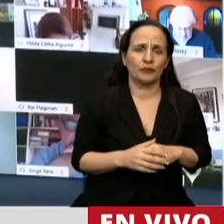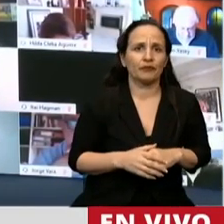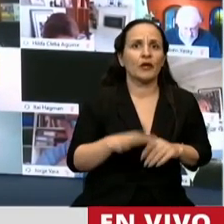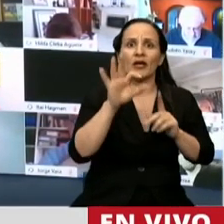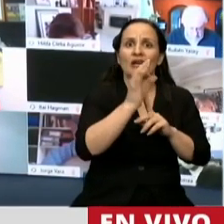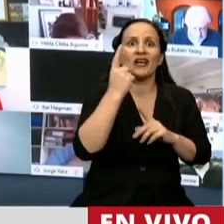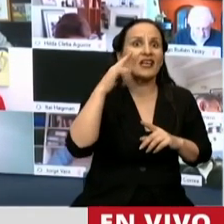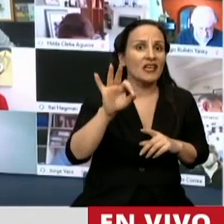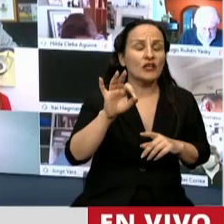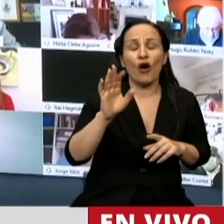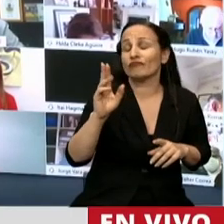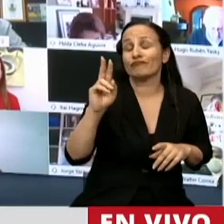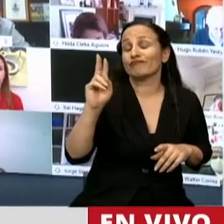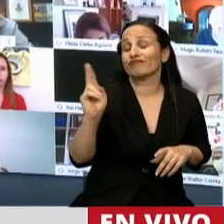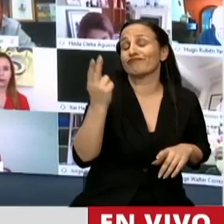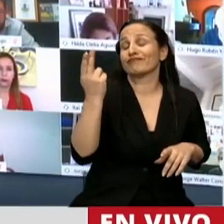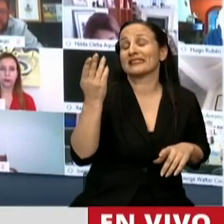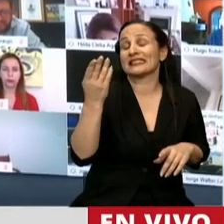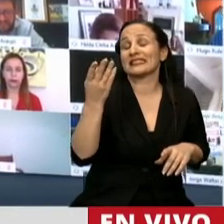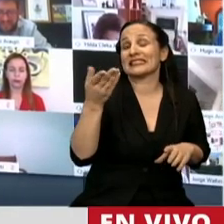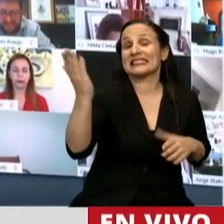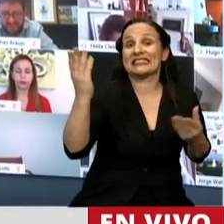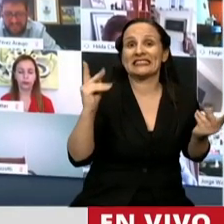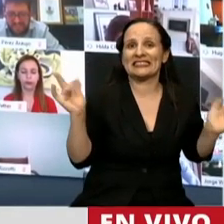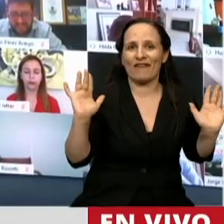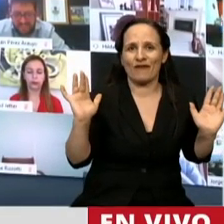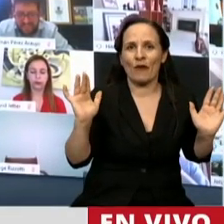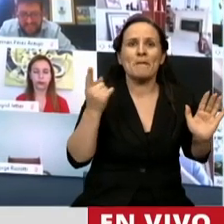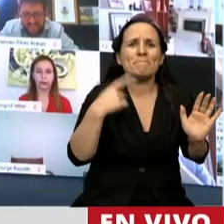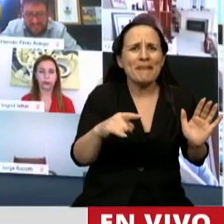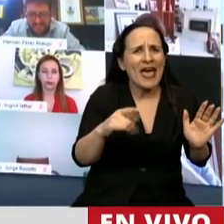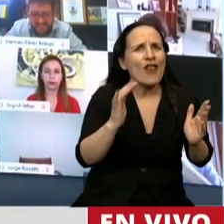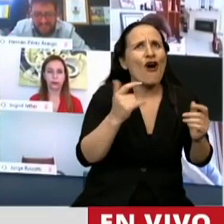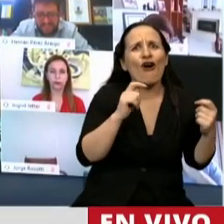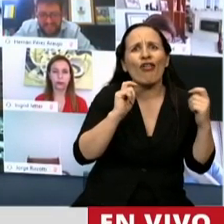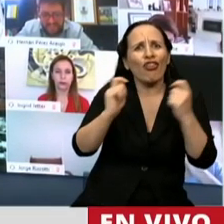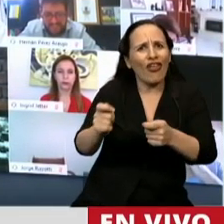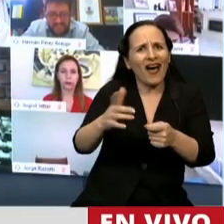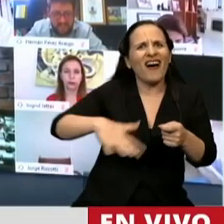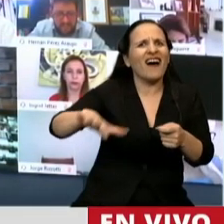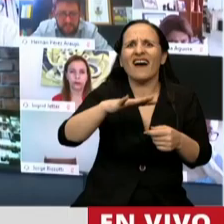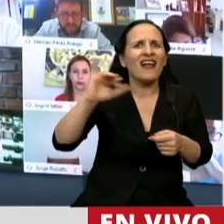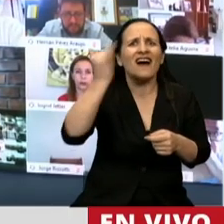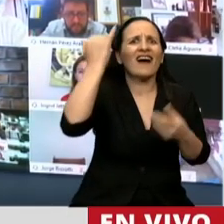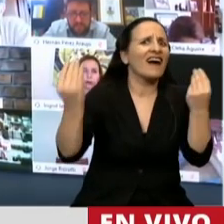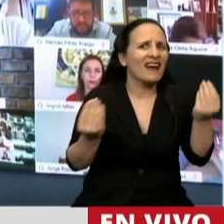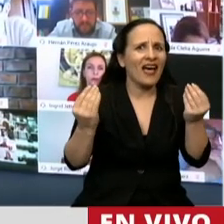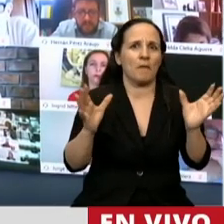Quino se fue, pero nos dejó su legado más preciado, presidente, Mafalda.